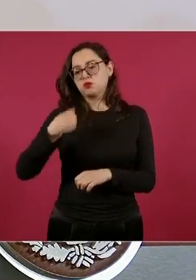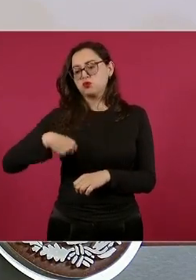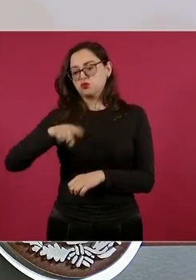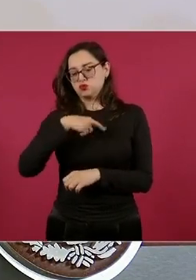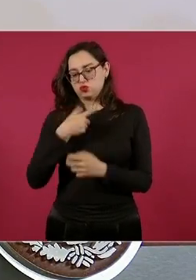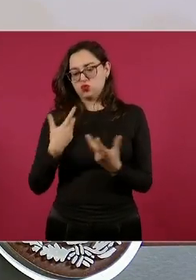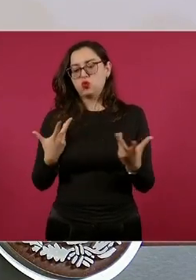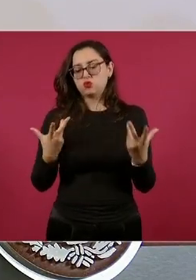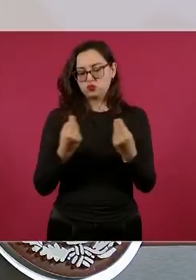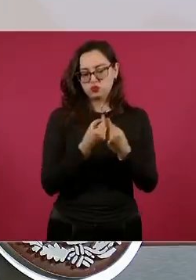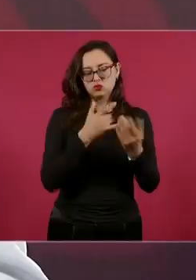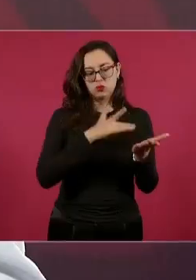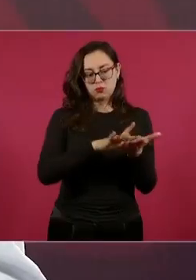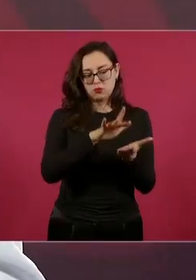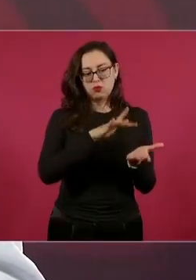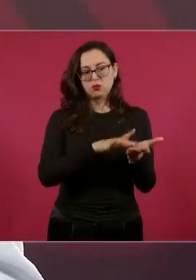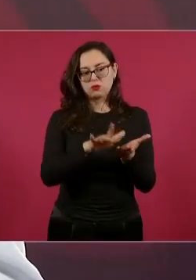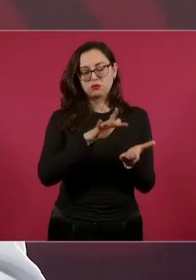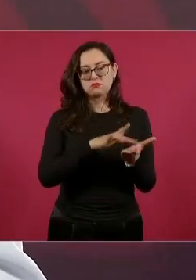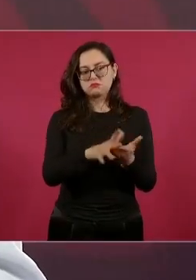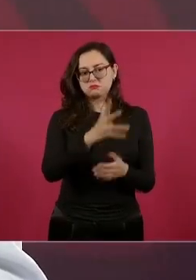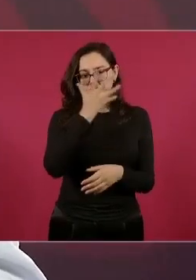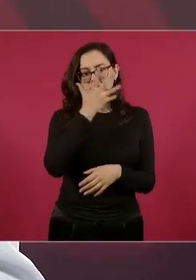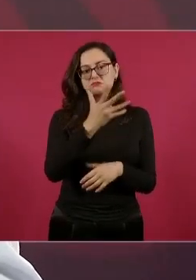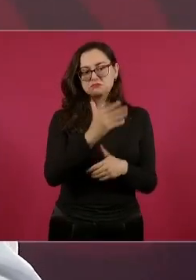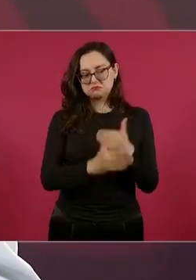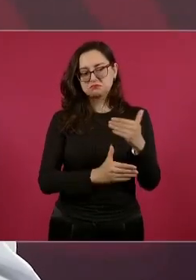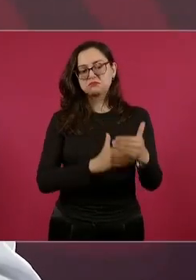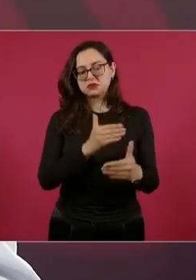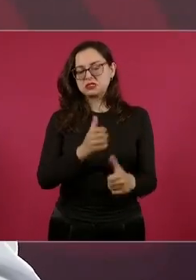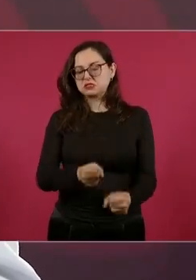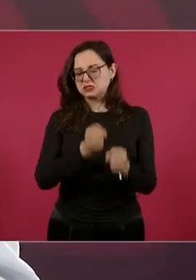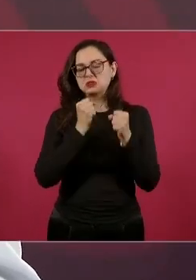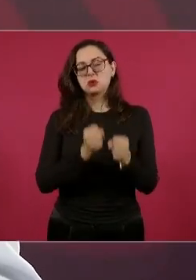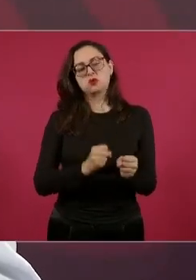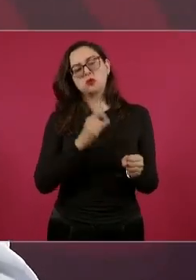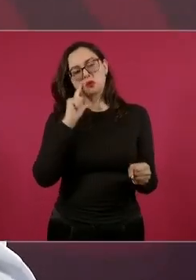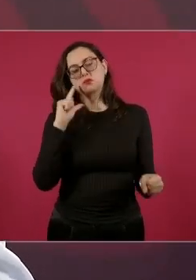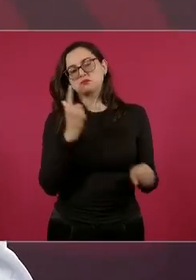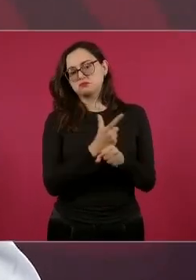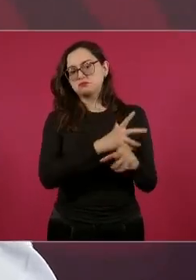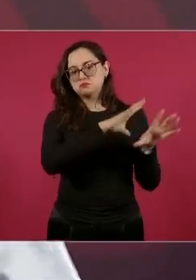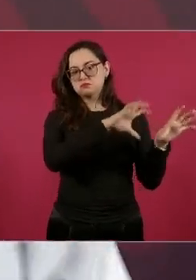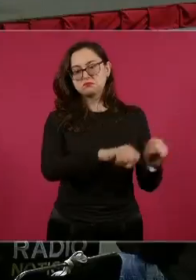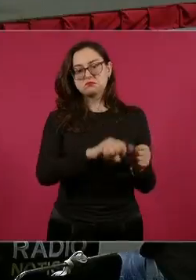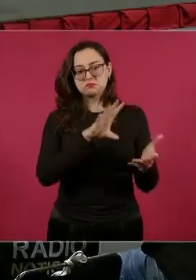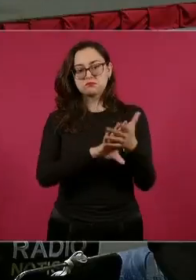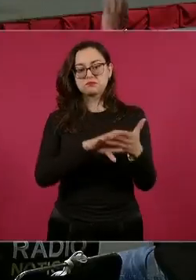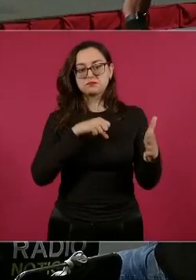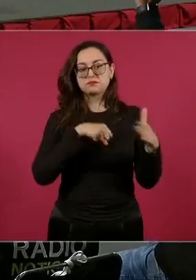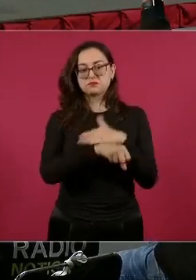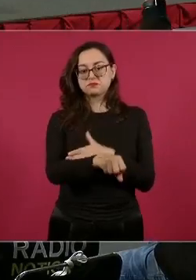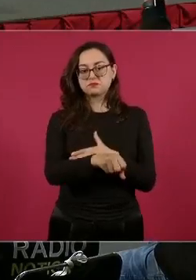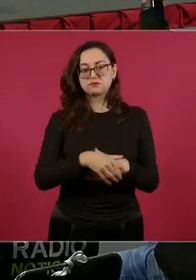serias y que seguramente quedarán con los responsables de este crimen. Es